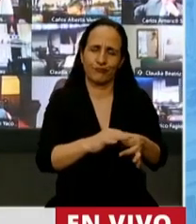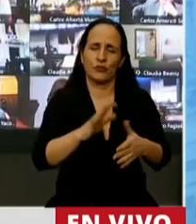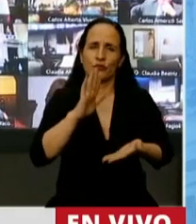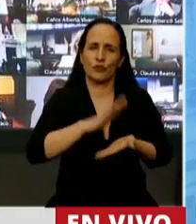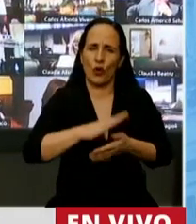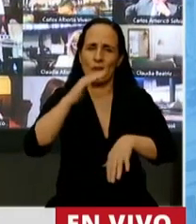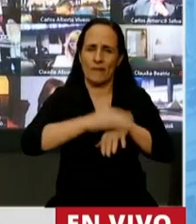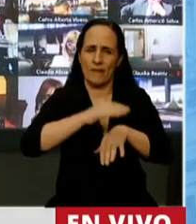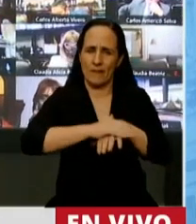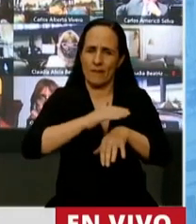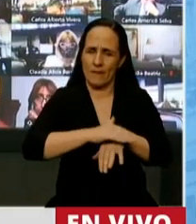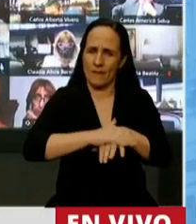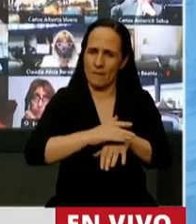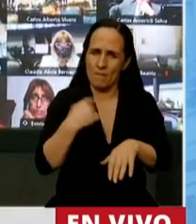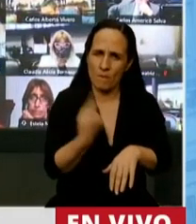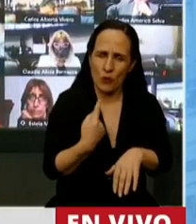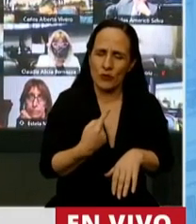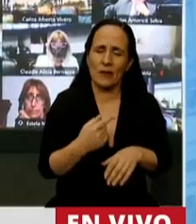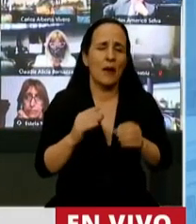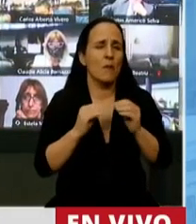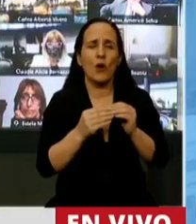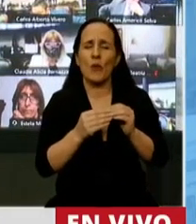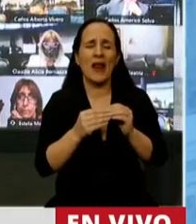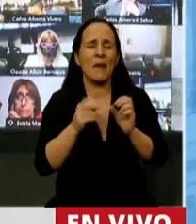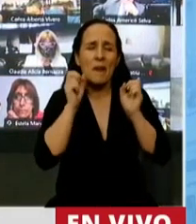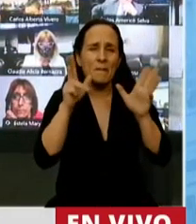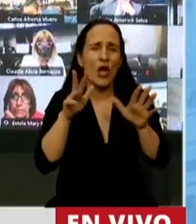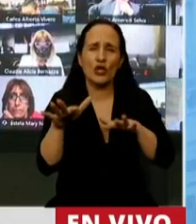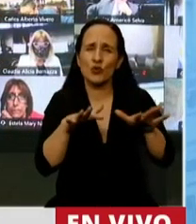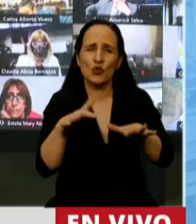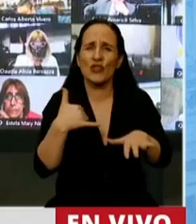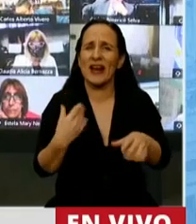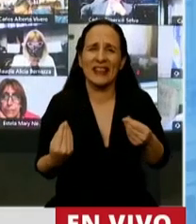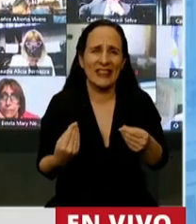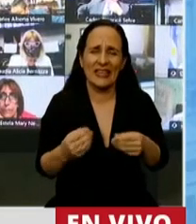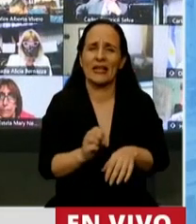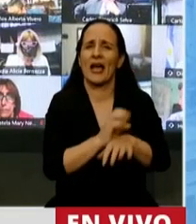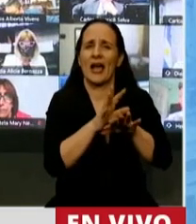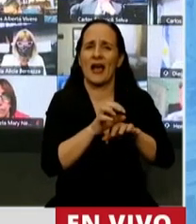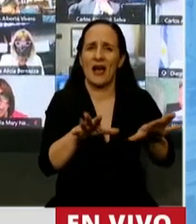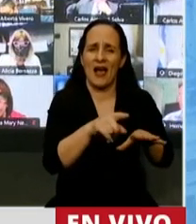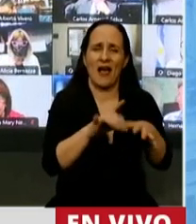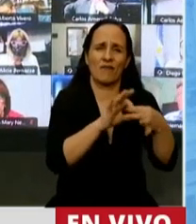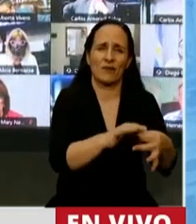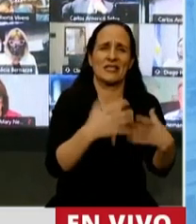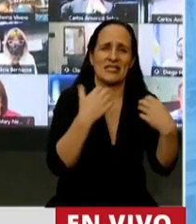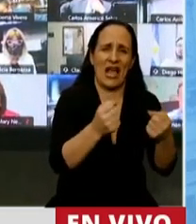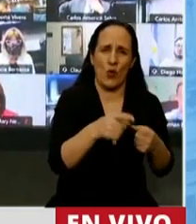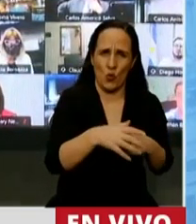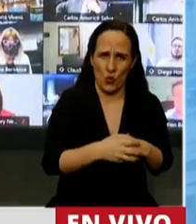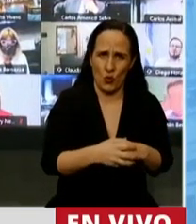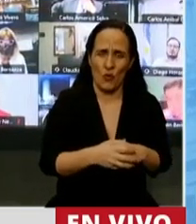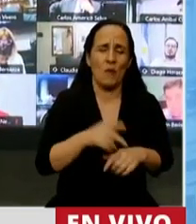cumplir con lo que la gente ha confiado. Se ha confiado en una plataforma de gobierno que, por supuesto, se adapta